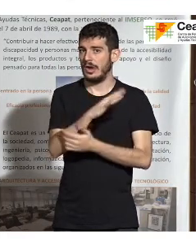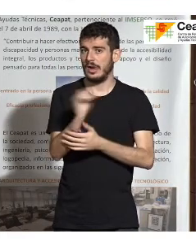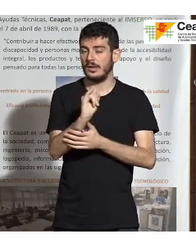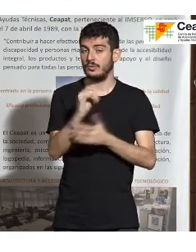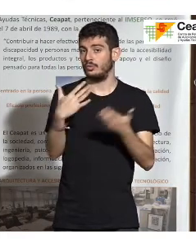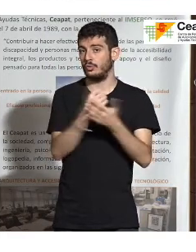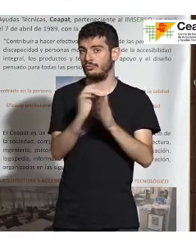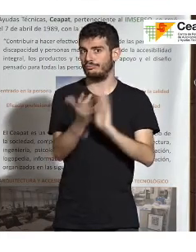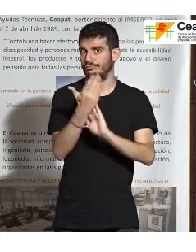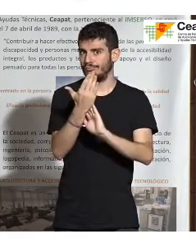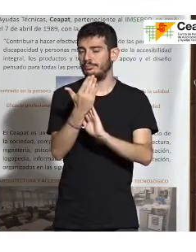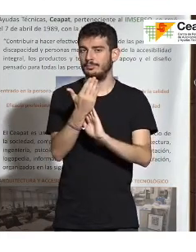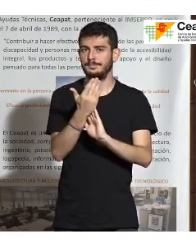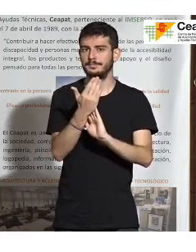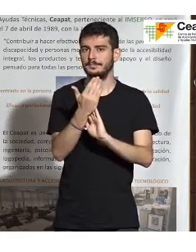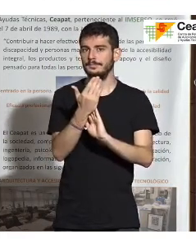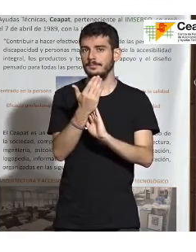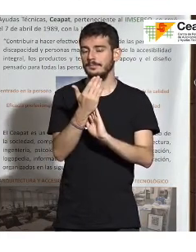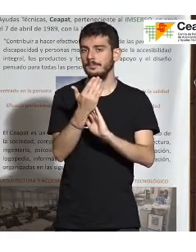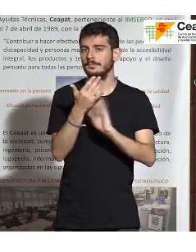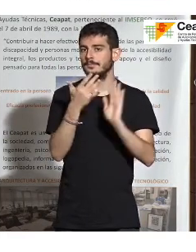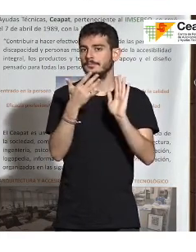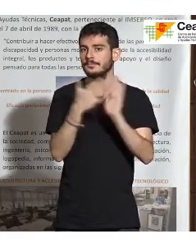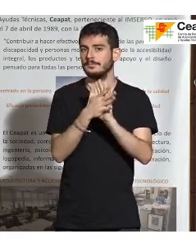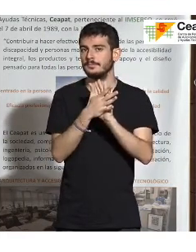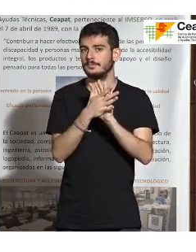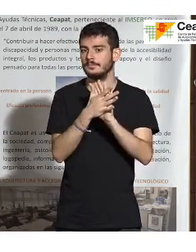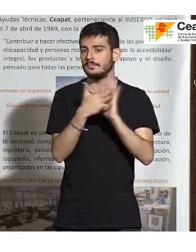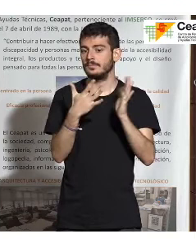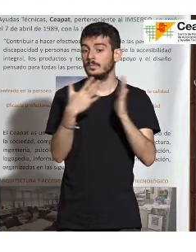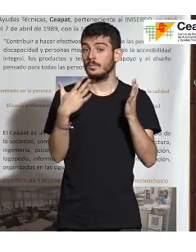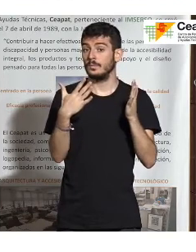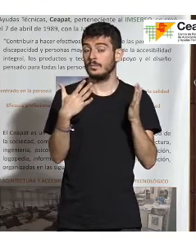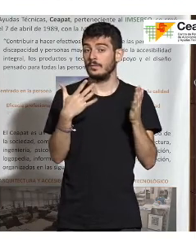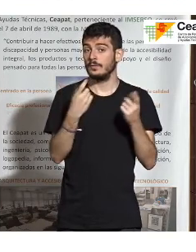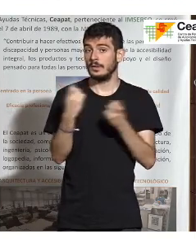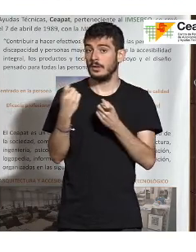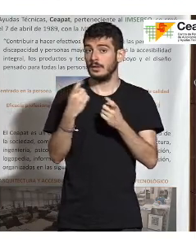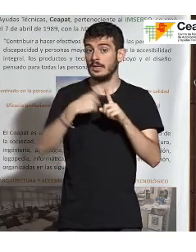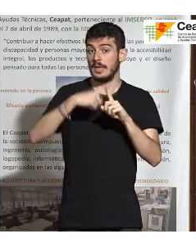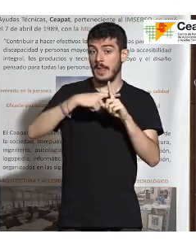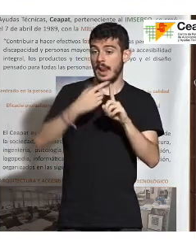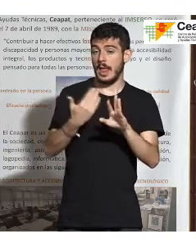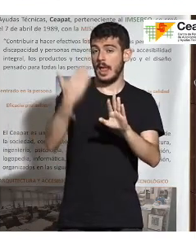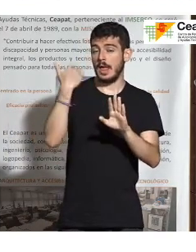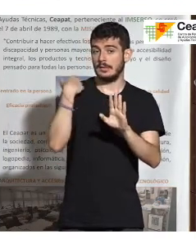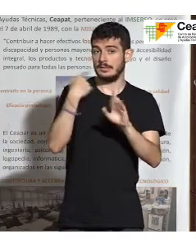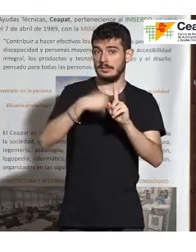plantearnos y, sobre todo, es conseguir que ese nivel tan elevado y tan alto que había